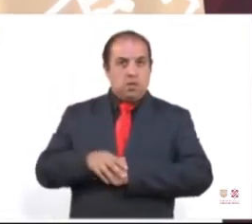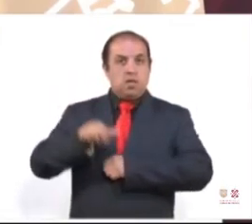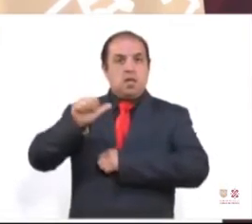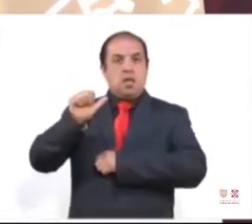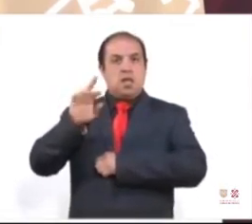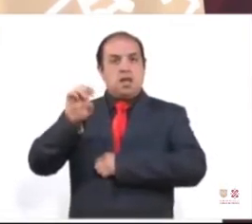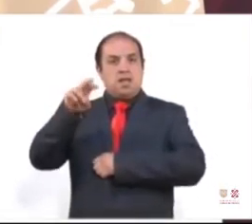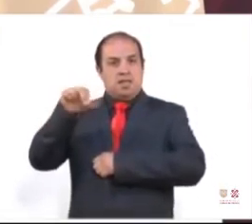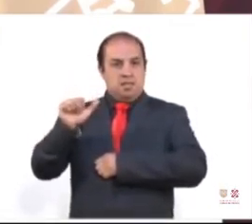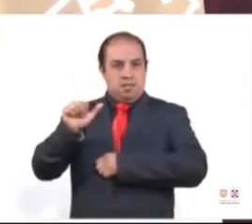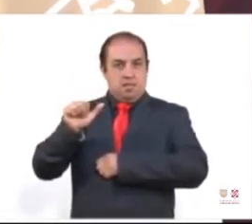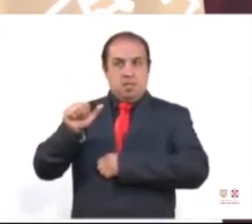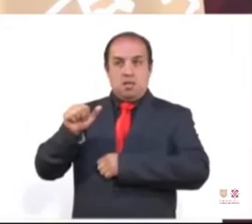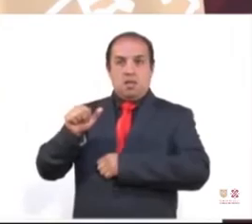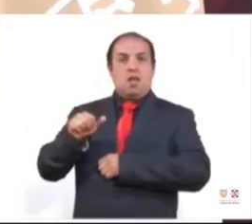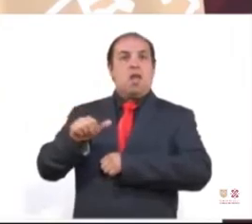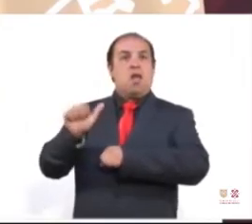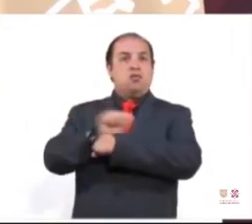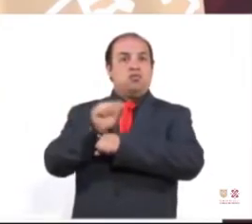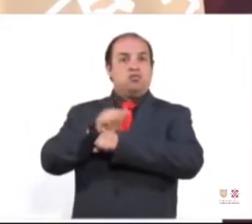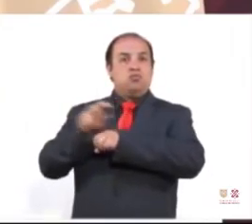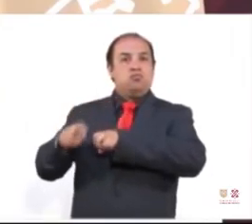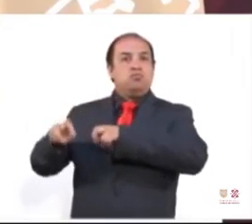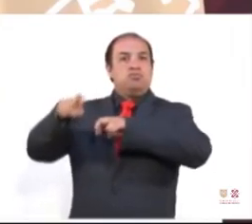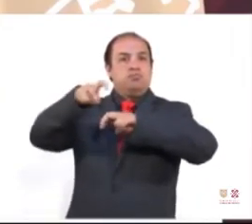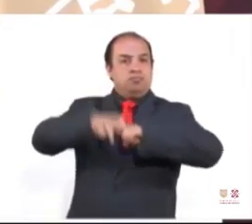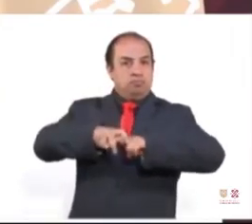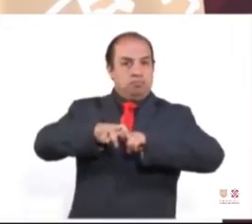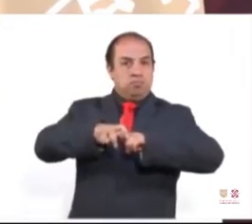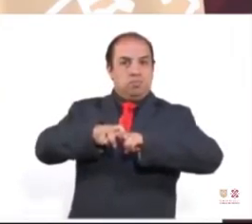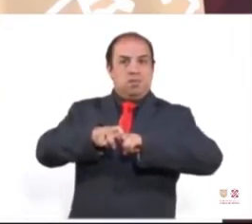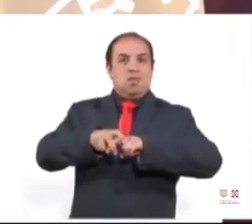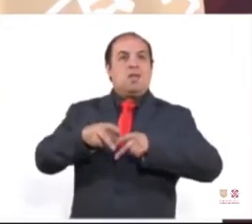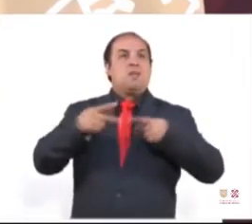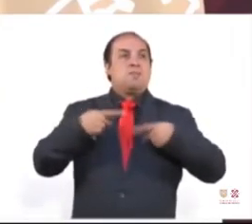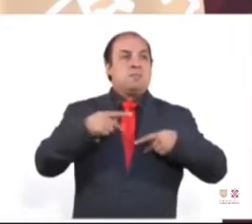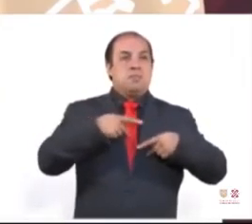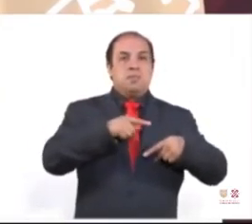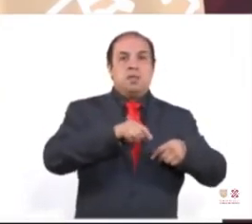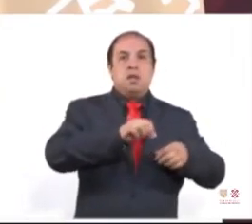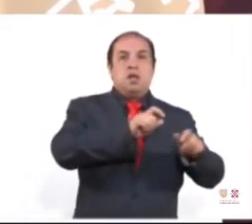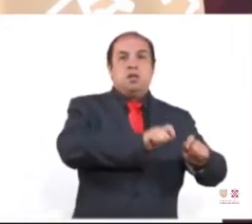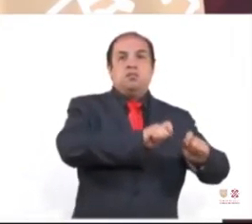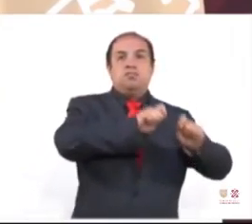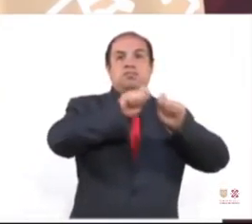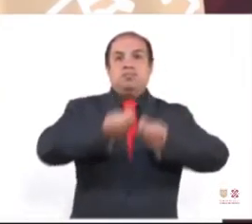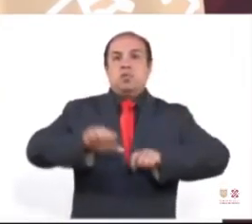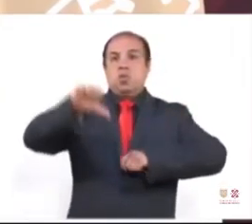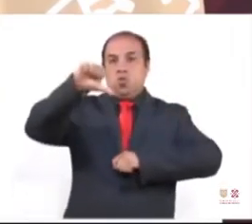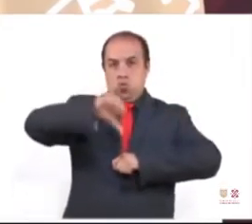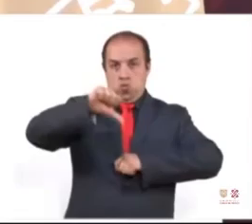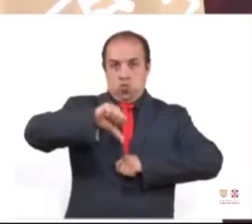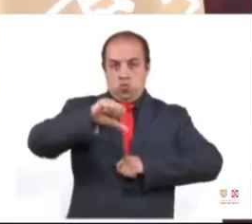es subida a un vehículo por esta persona que se entrega el día de hoy